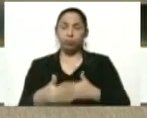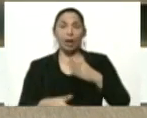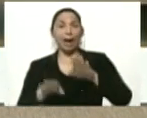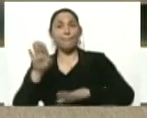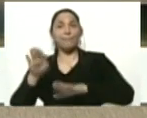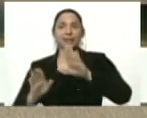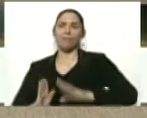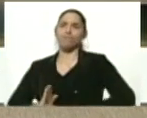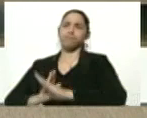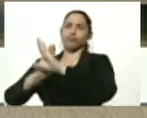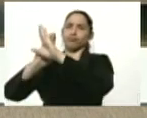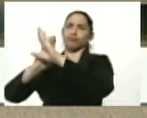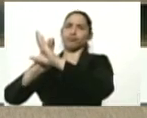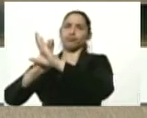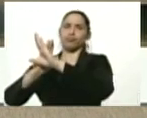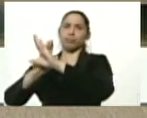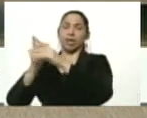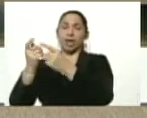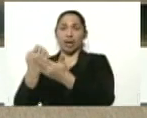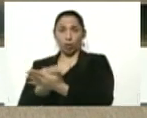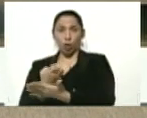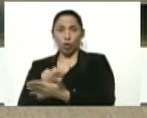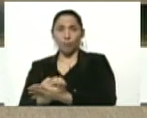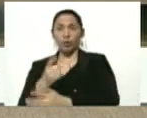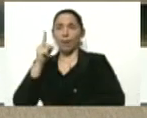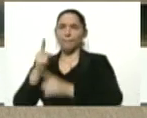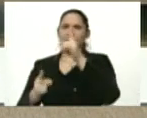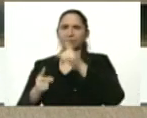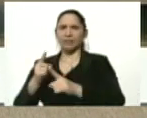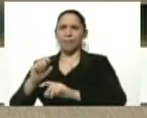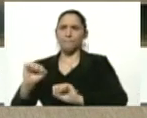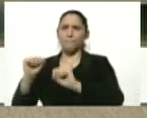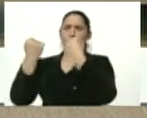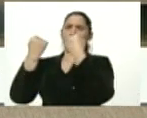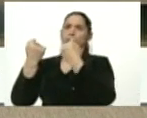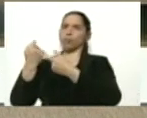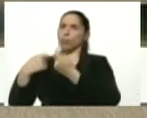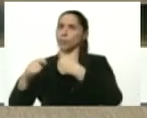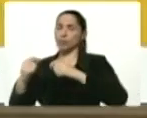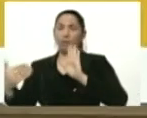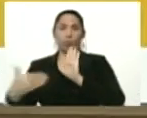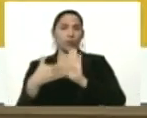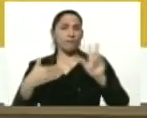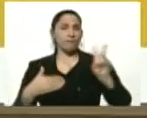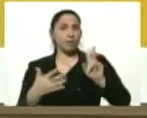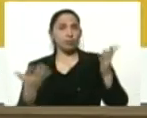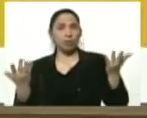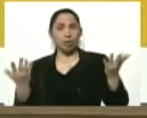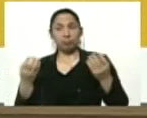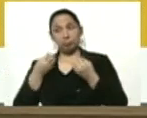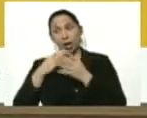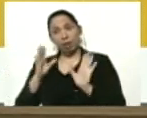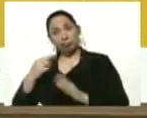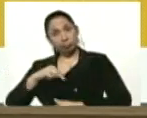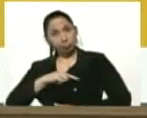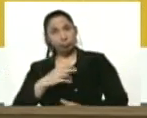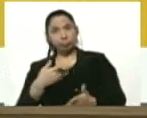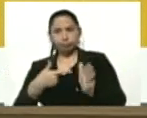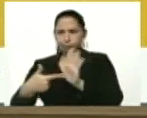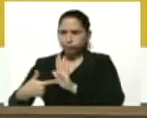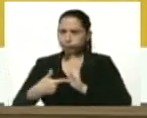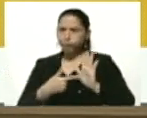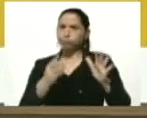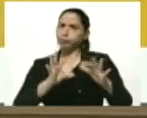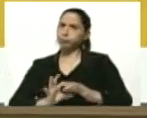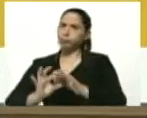del bloqueo económico, a pesar del criminal bloqueo comercial que hay contra Venezuela, bueno, ahí estamos mostrando unidad.